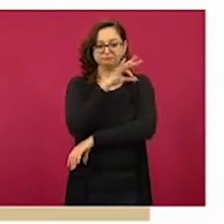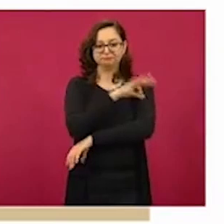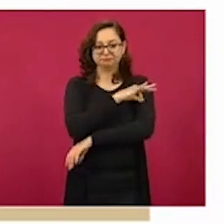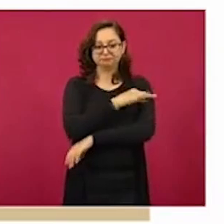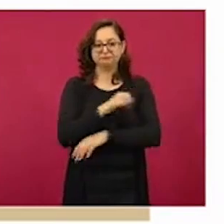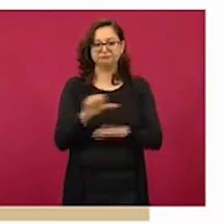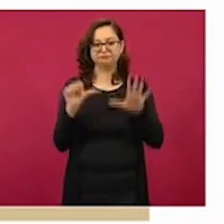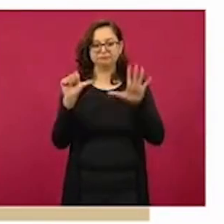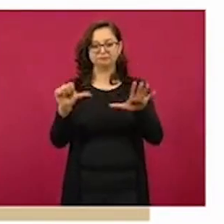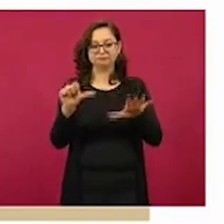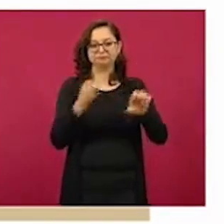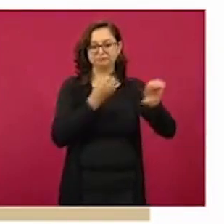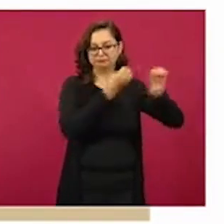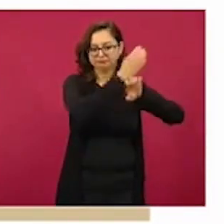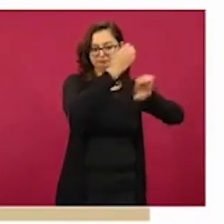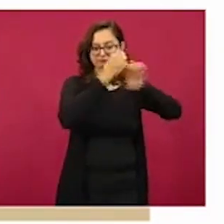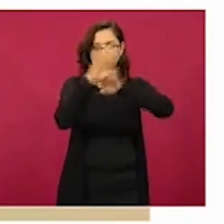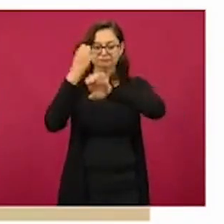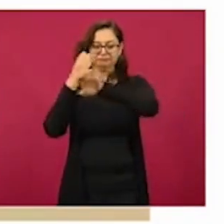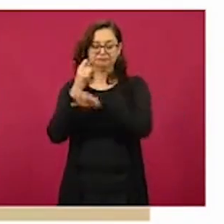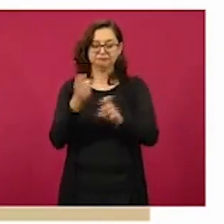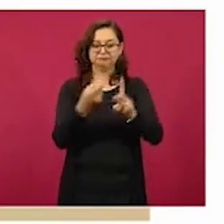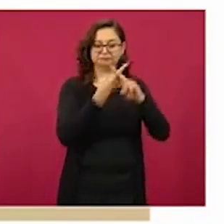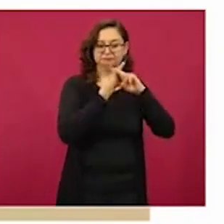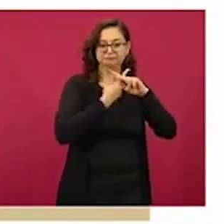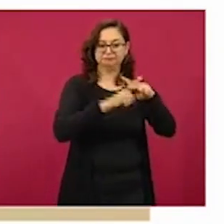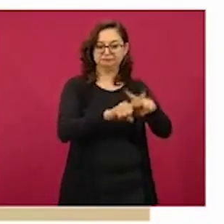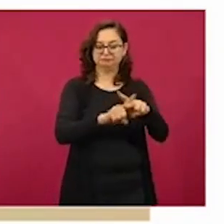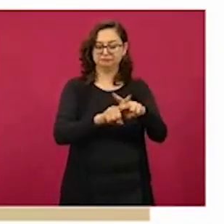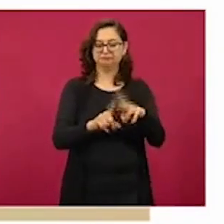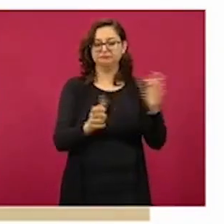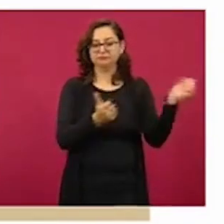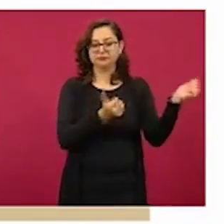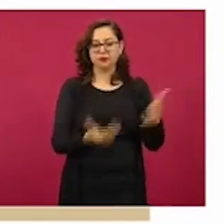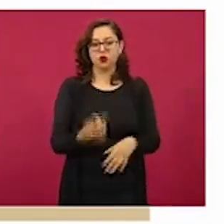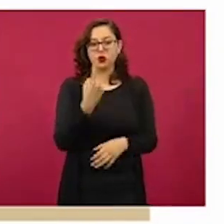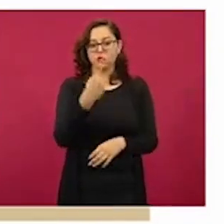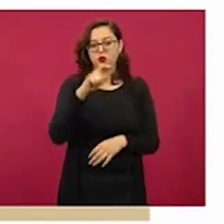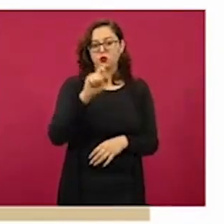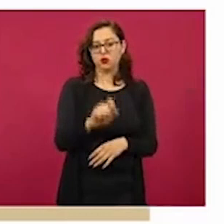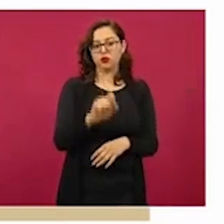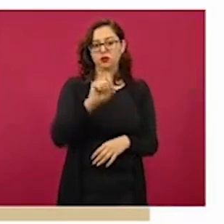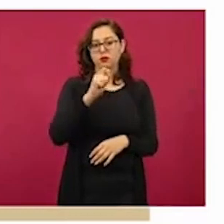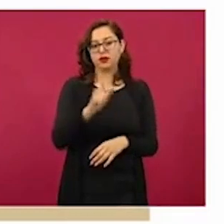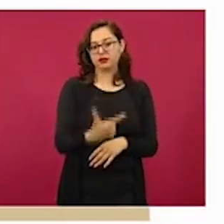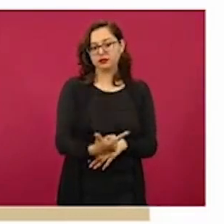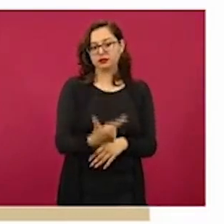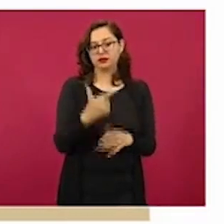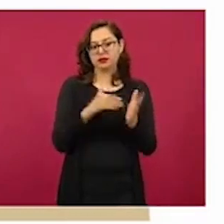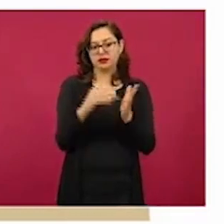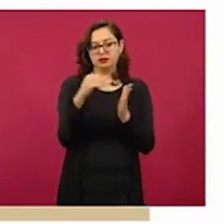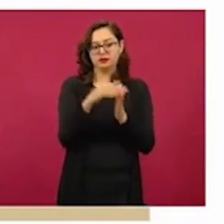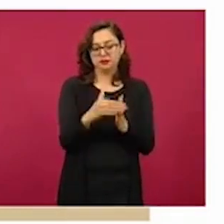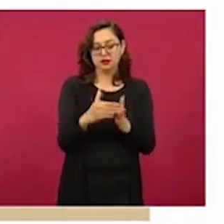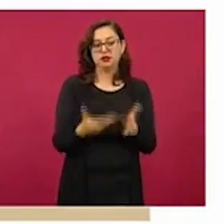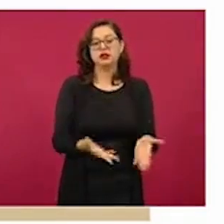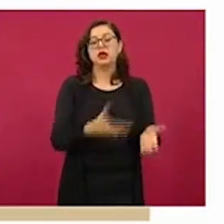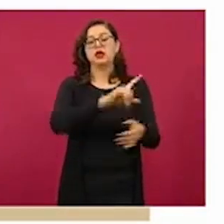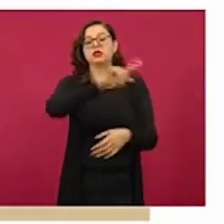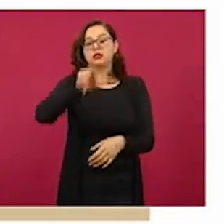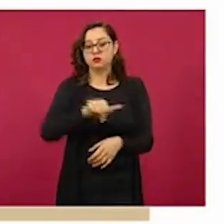16 entidades federativas con el primer embarque, que es de 1.27 millones, y el segundo, que